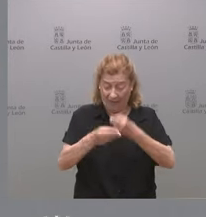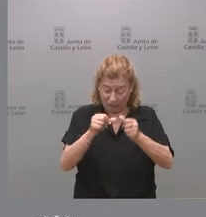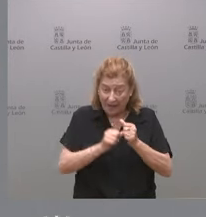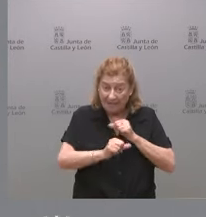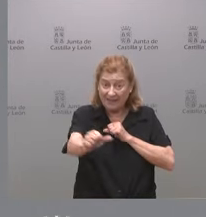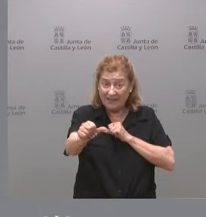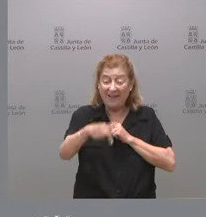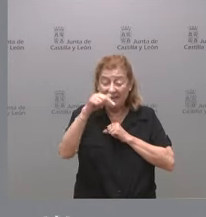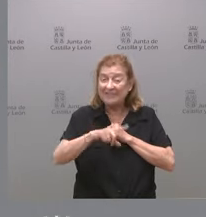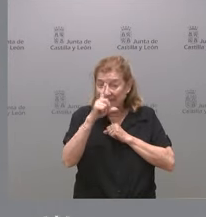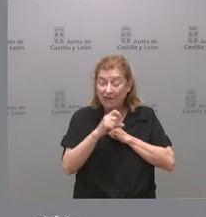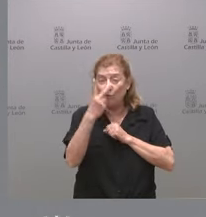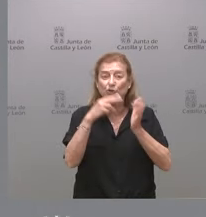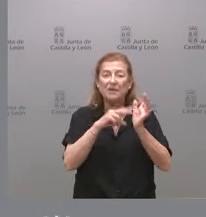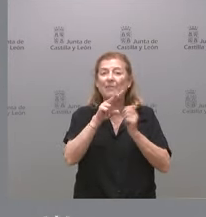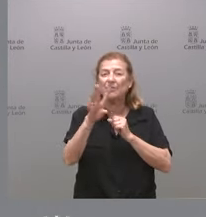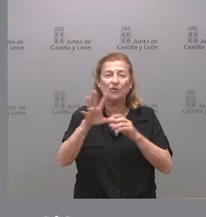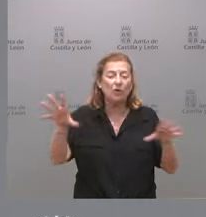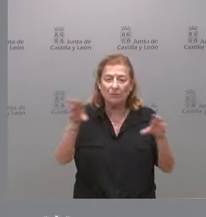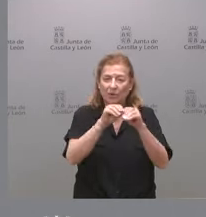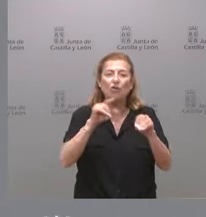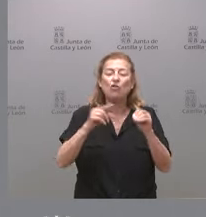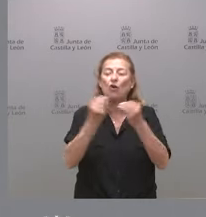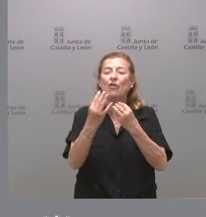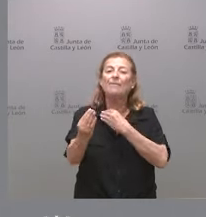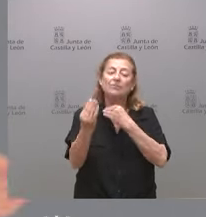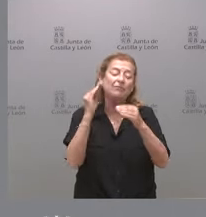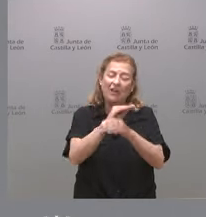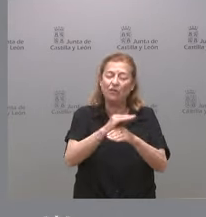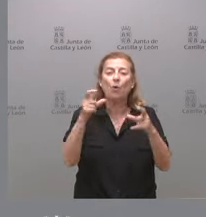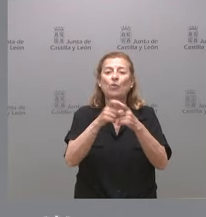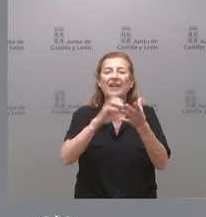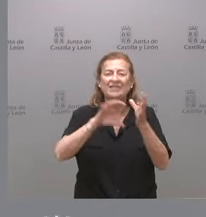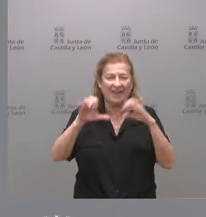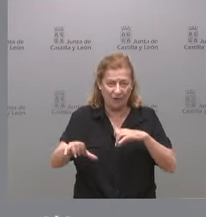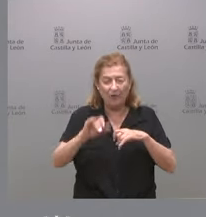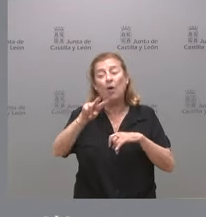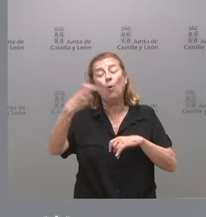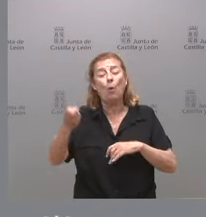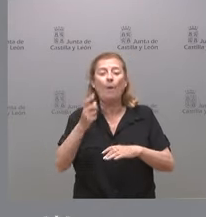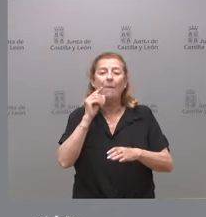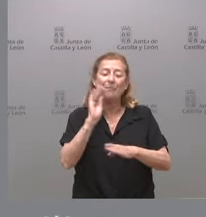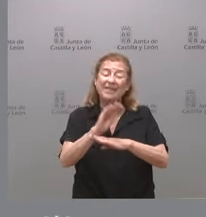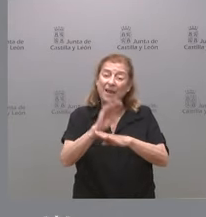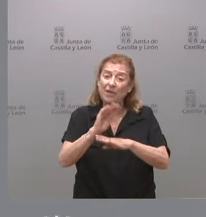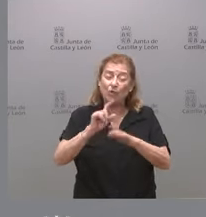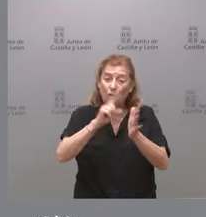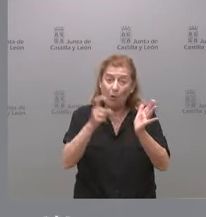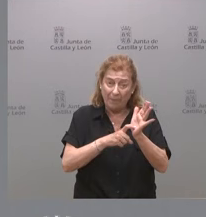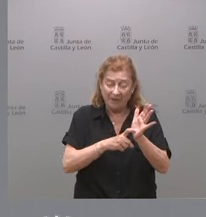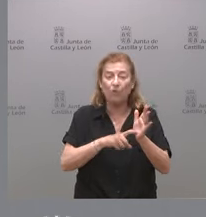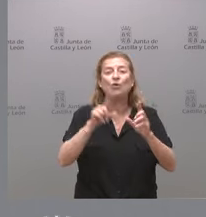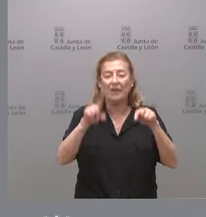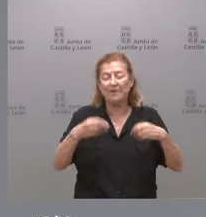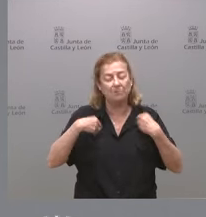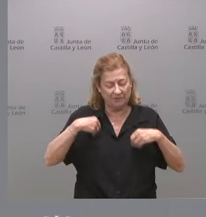ahora, en este año 2024, es íntegramente con financiación de la Junta de Castilla y León y luego el mantenimiento también completo lo será a sí